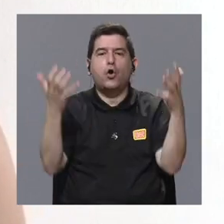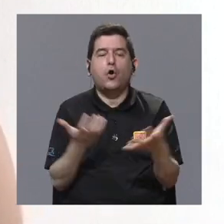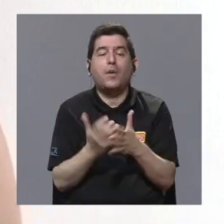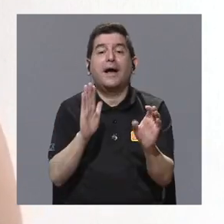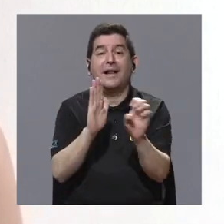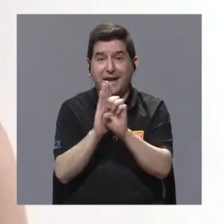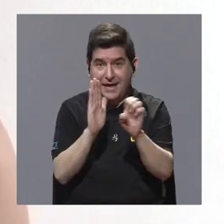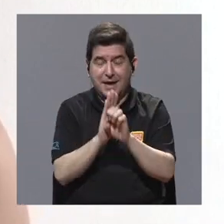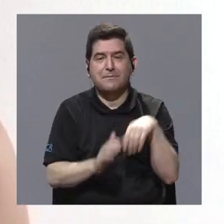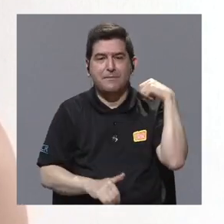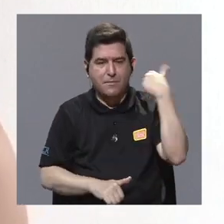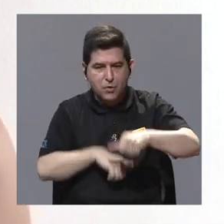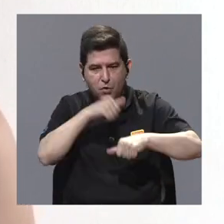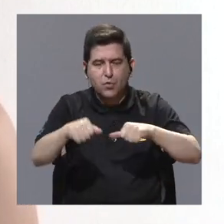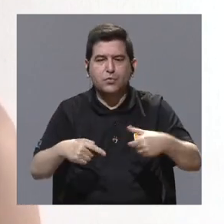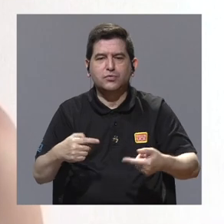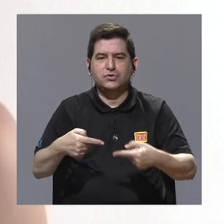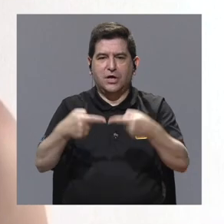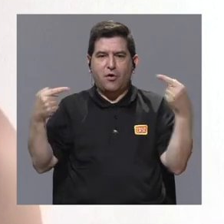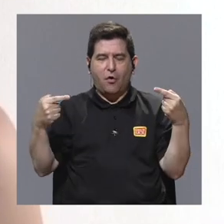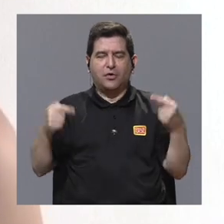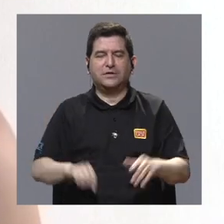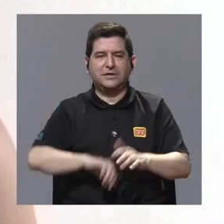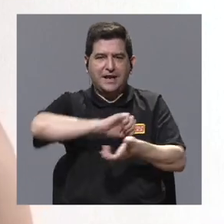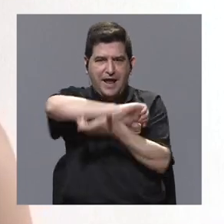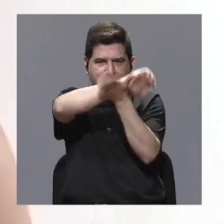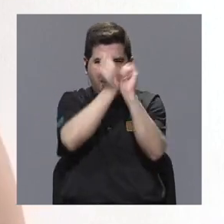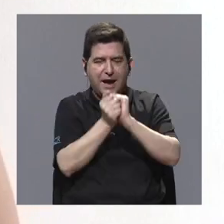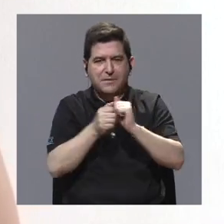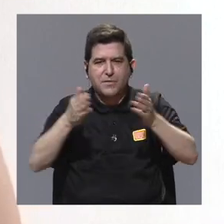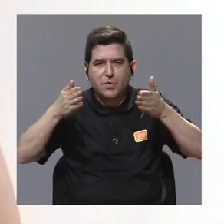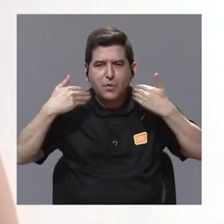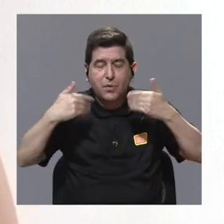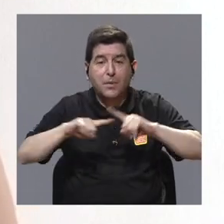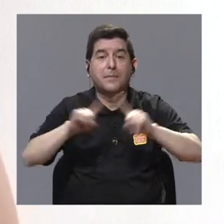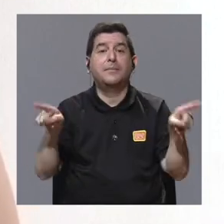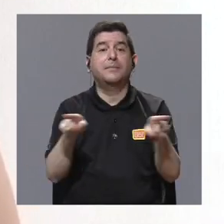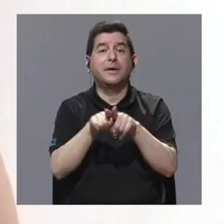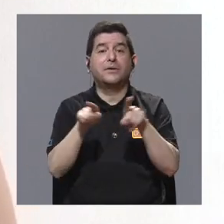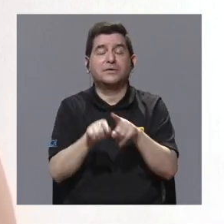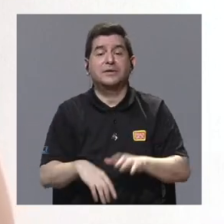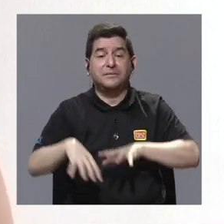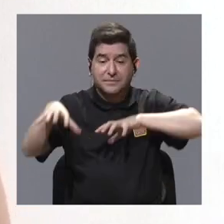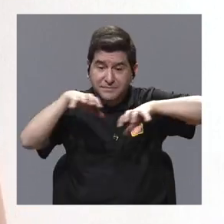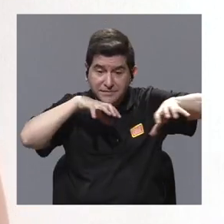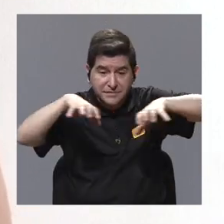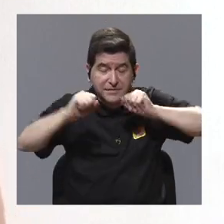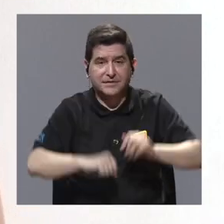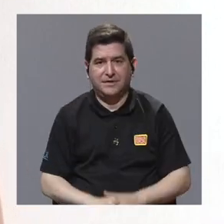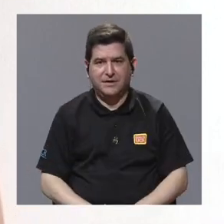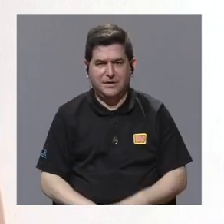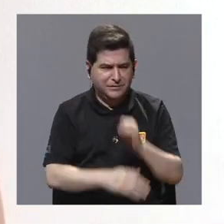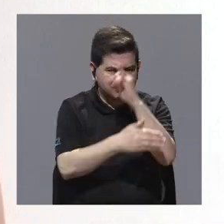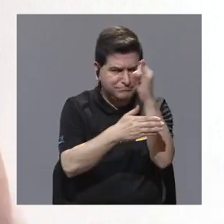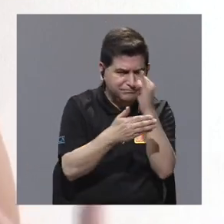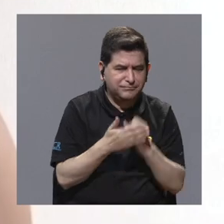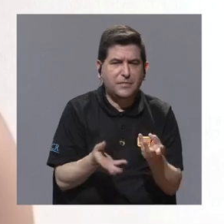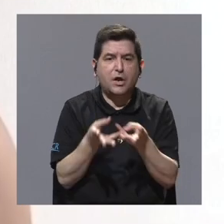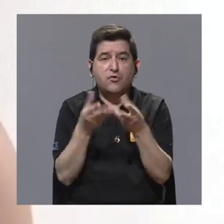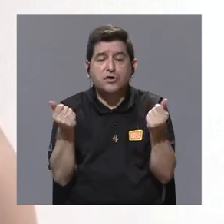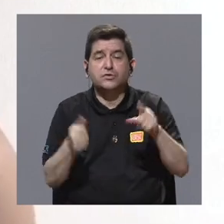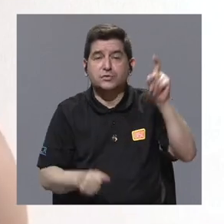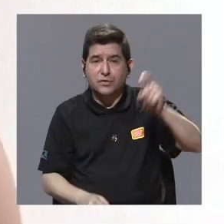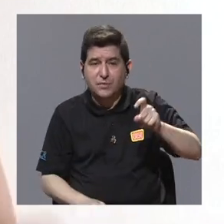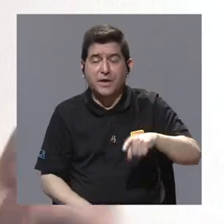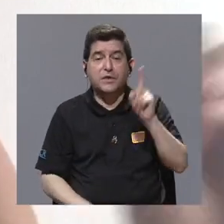por ejemplo, la lucha contra el cambio climático, pero también, por ejemplo, reúne aquellas acciones que están diseñadas para resolver las